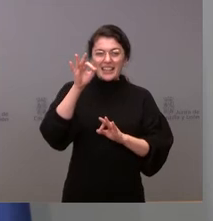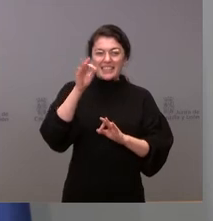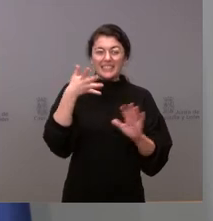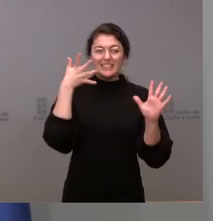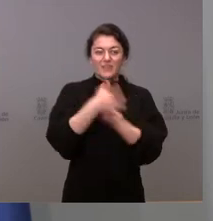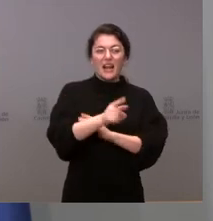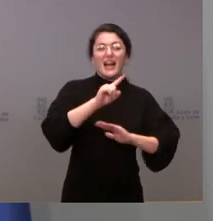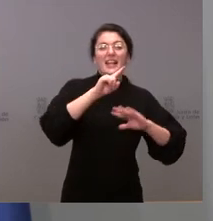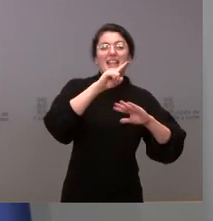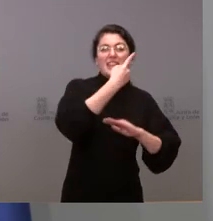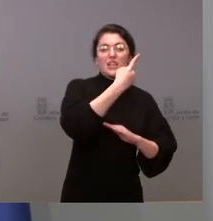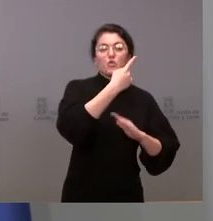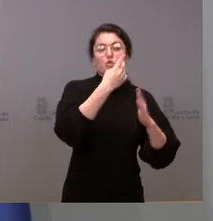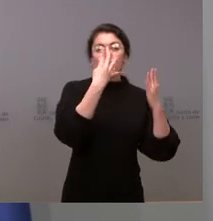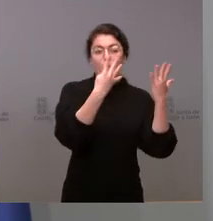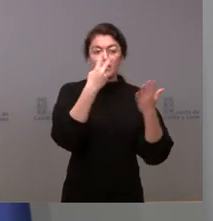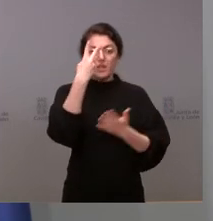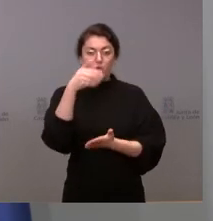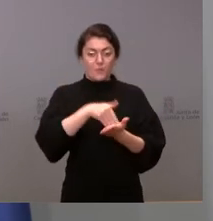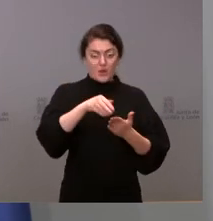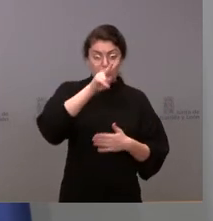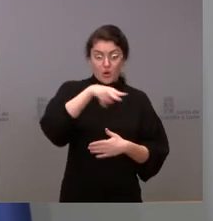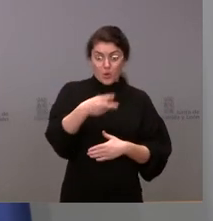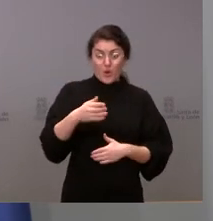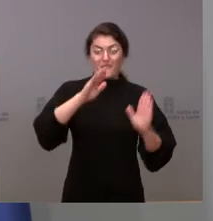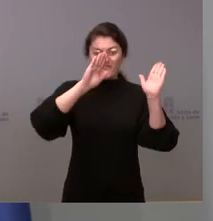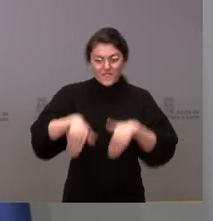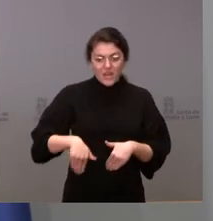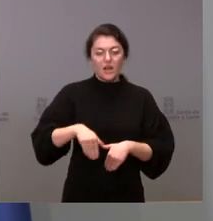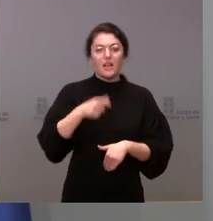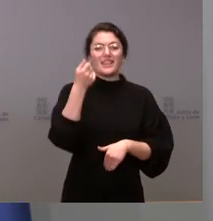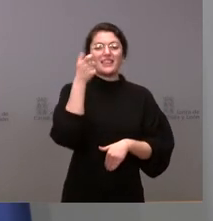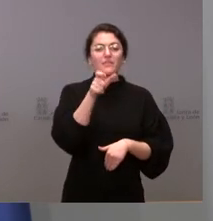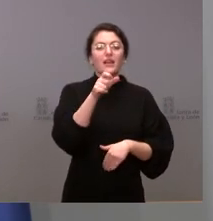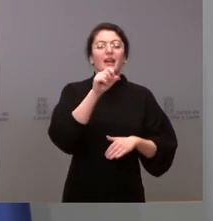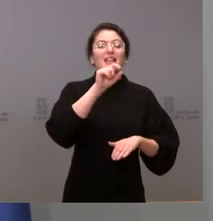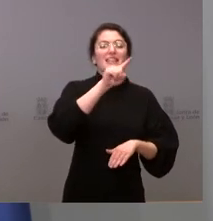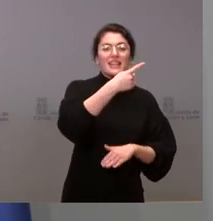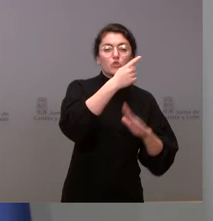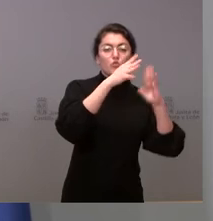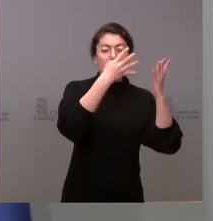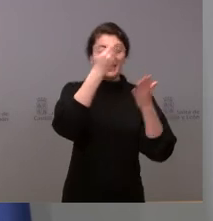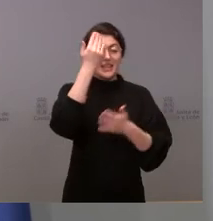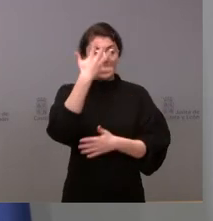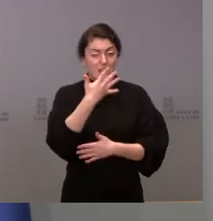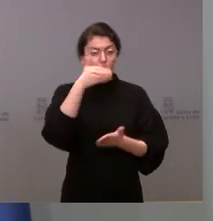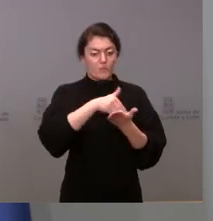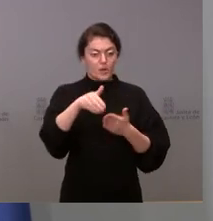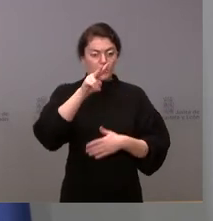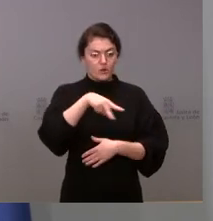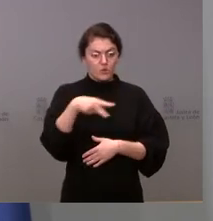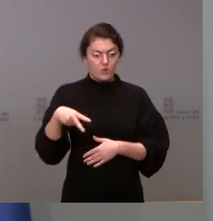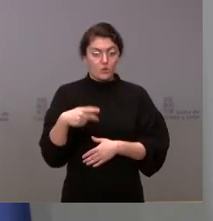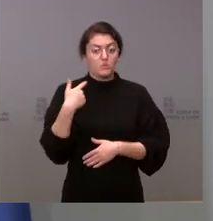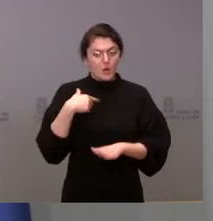finalmente el gobierno ha fijado esta cifra en 195 millones de euros nosotros hemos aceptado esa cifra por ser muy similar a la que nosotros hemos